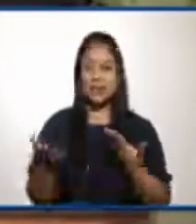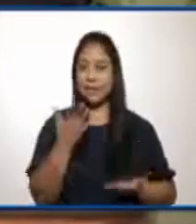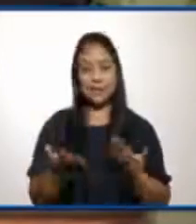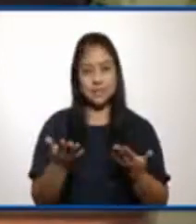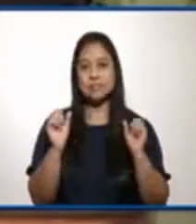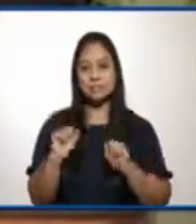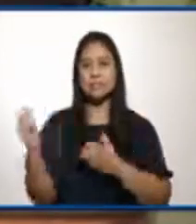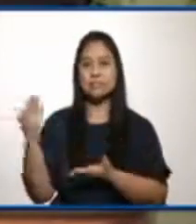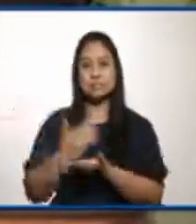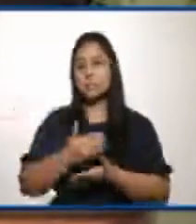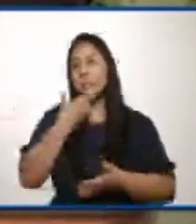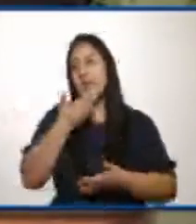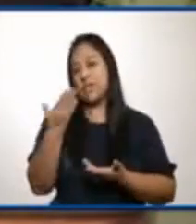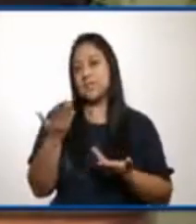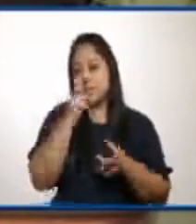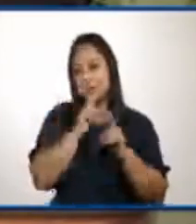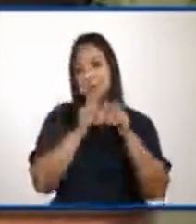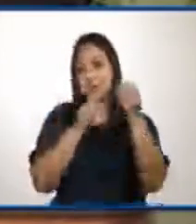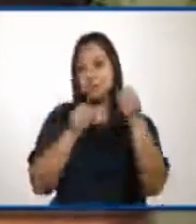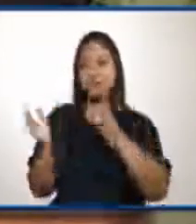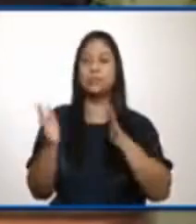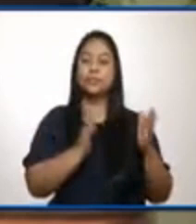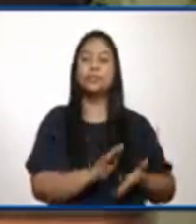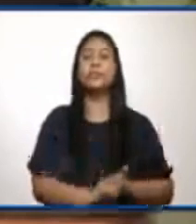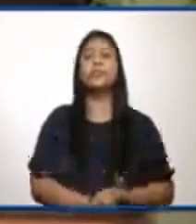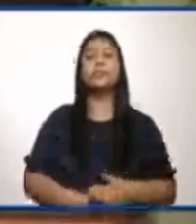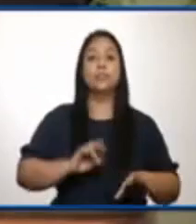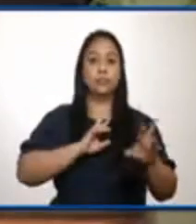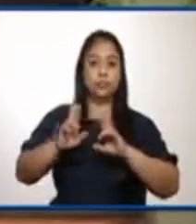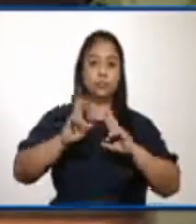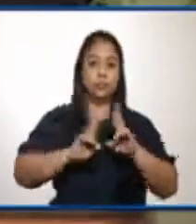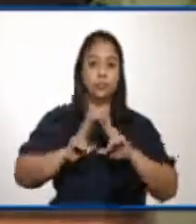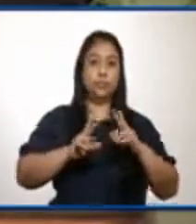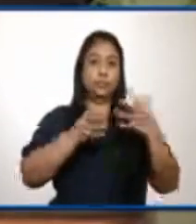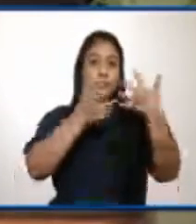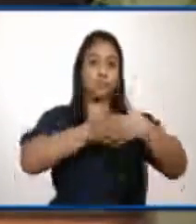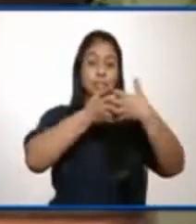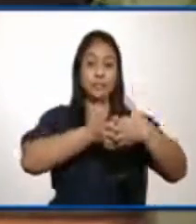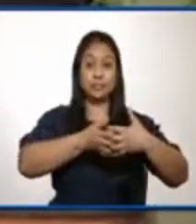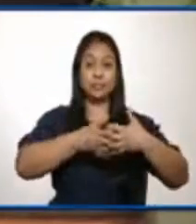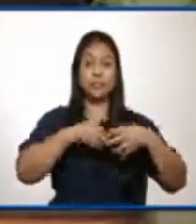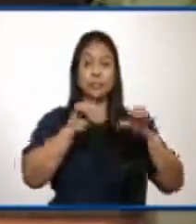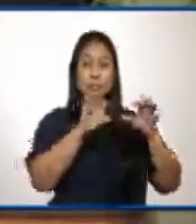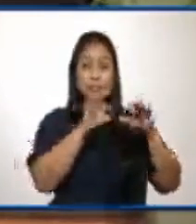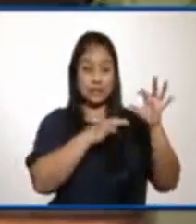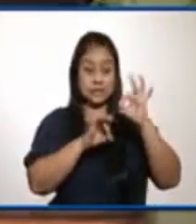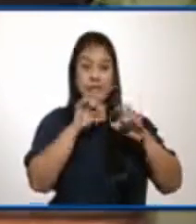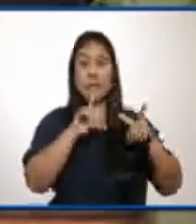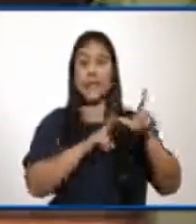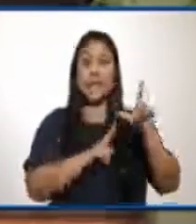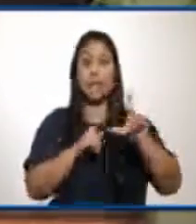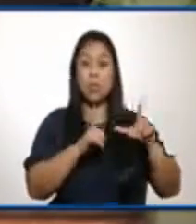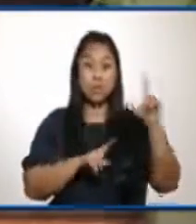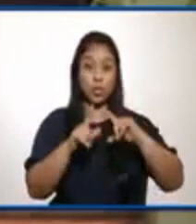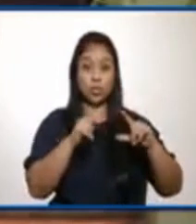también muchísimo la logística. En relación a pláticas con farmacéuticas, aquí le quiero mencionar que nosotros